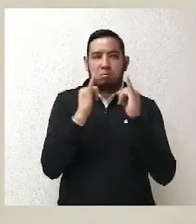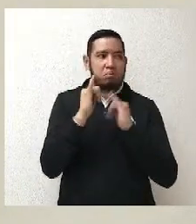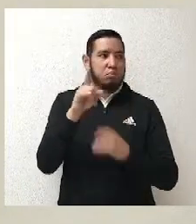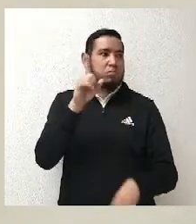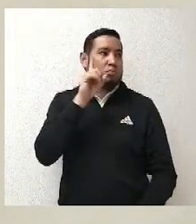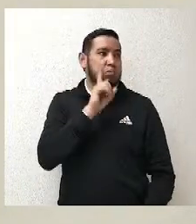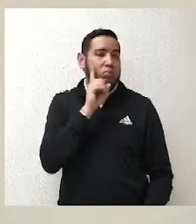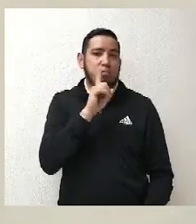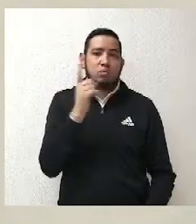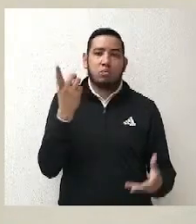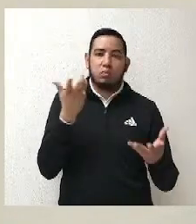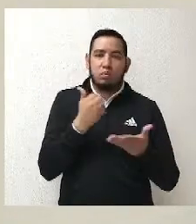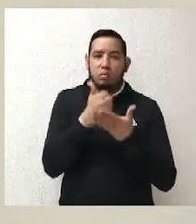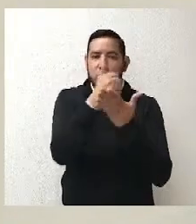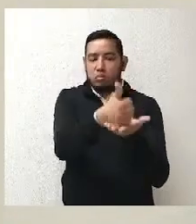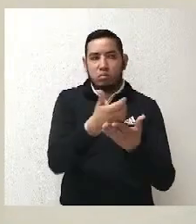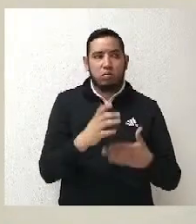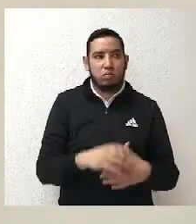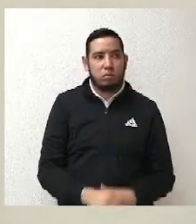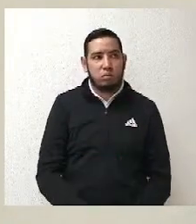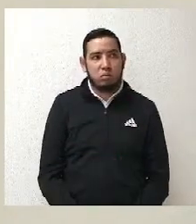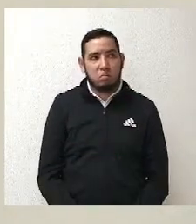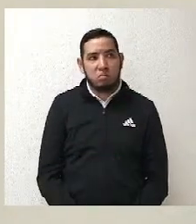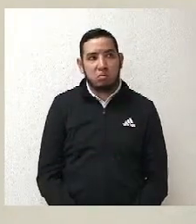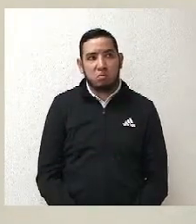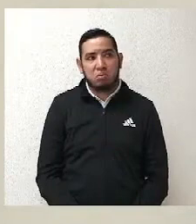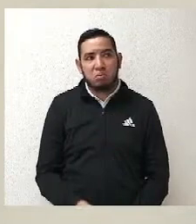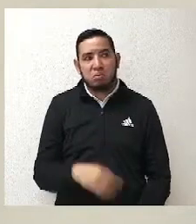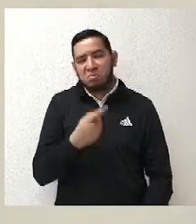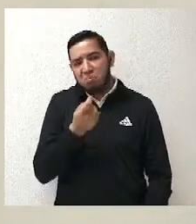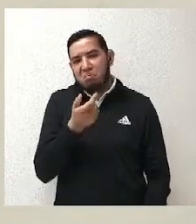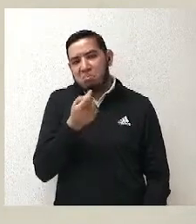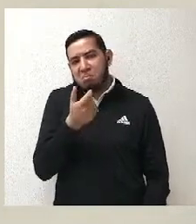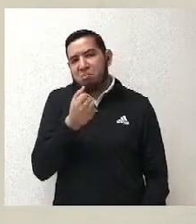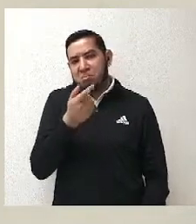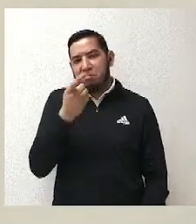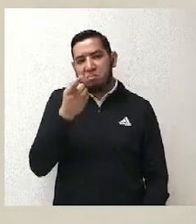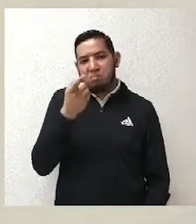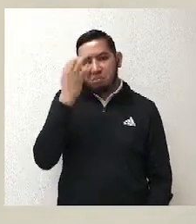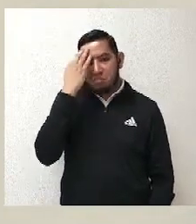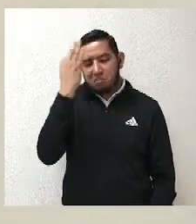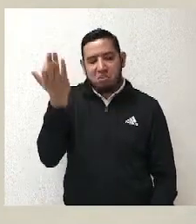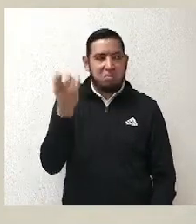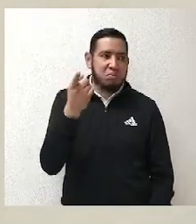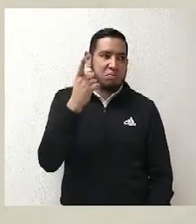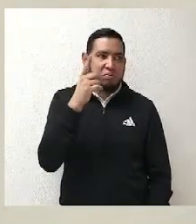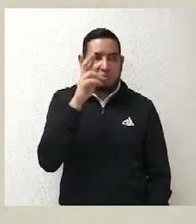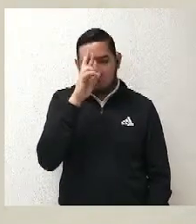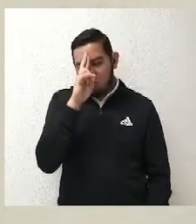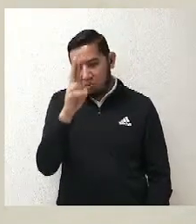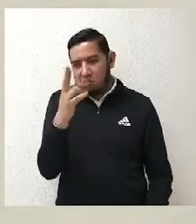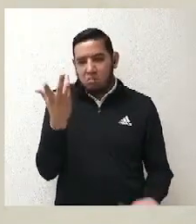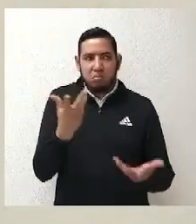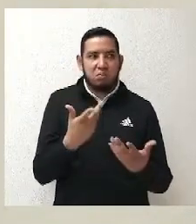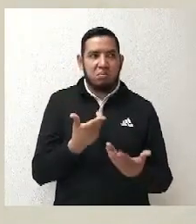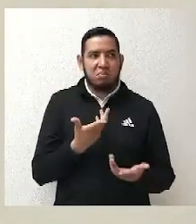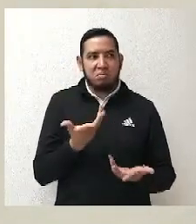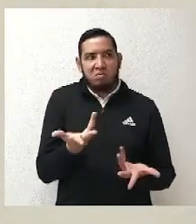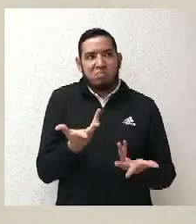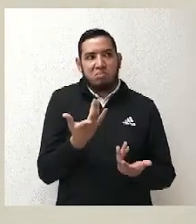interpretar la paridad en perfección de una mujer. Esto es un poco también un poco en el sentido de lo que se resolvió por el tribunal local.